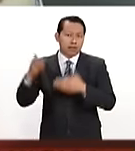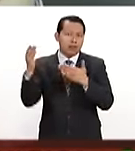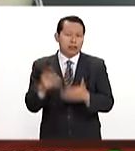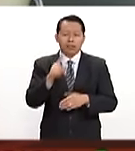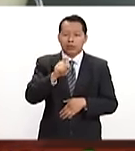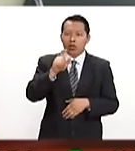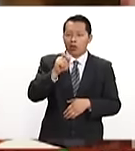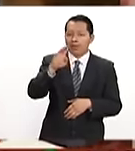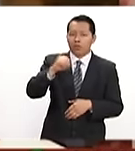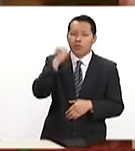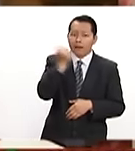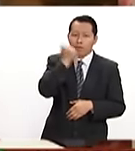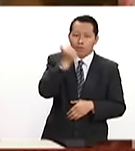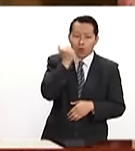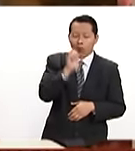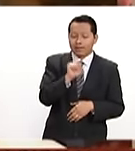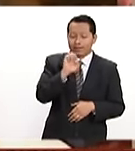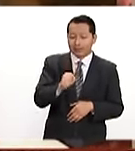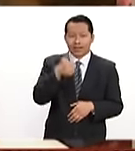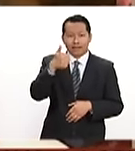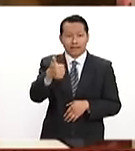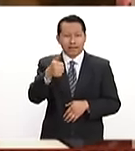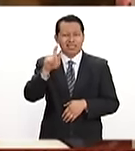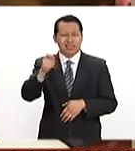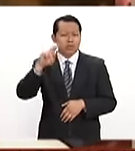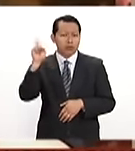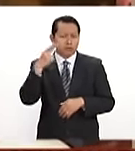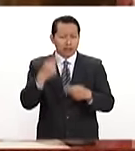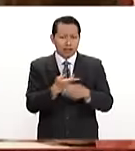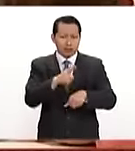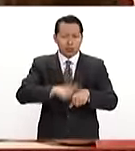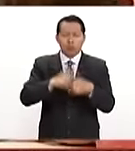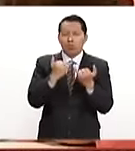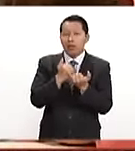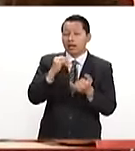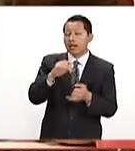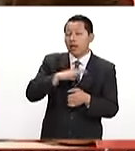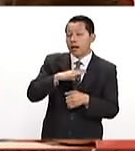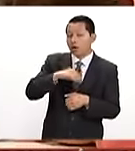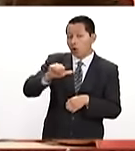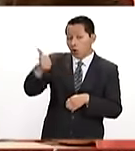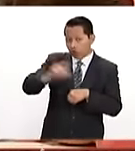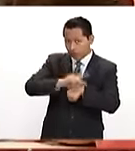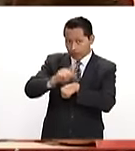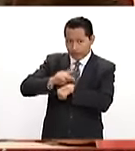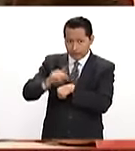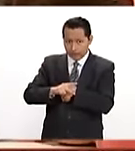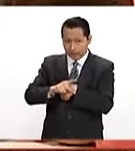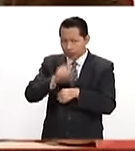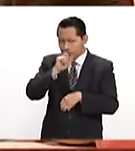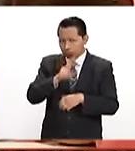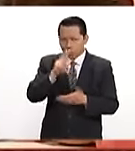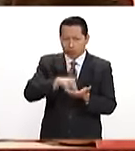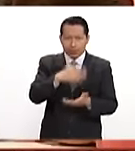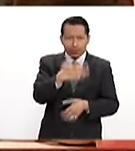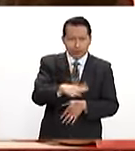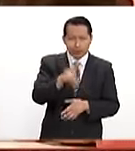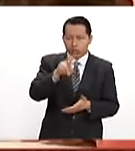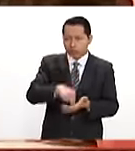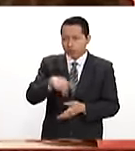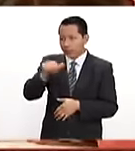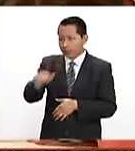a 129 alumnos 66 de ellos provenientes de universidades nacionales y 63 de otros países. Entre 2010 y